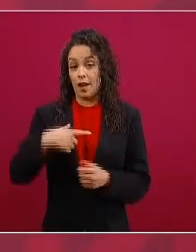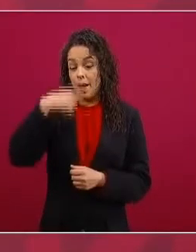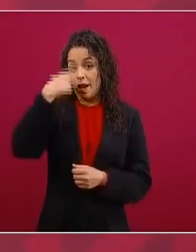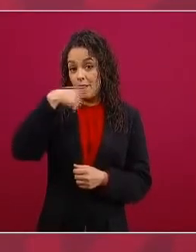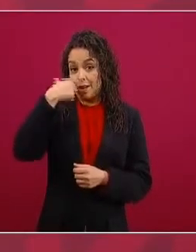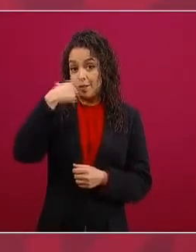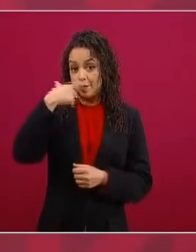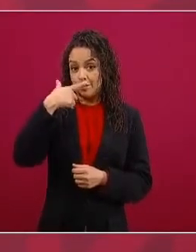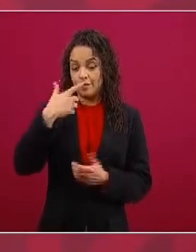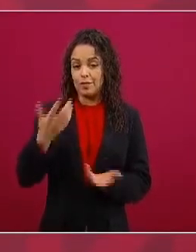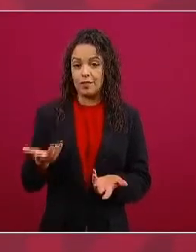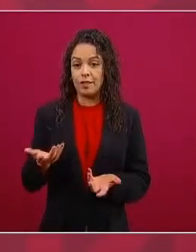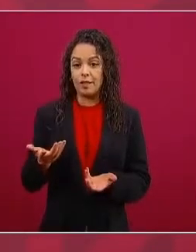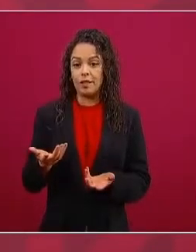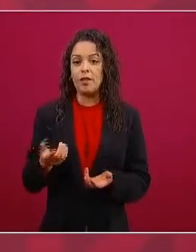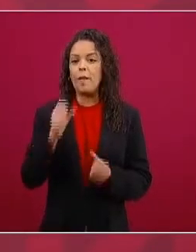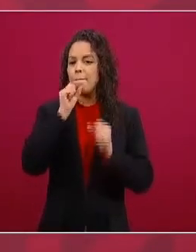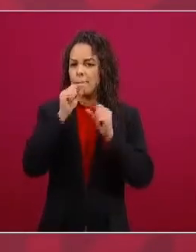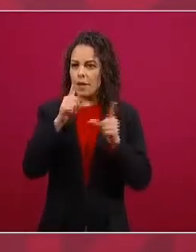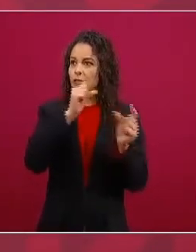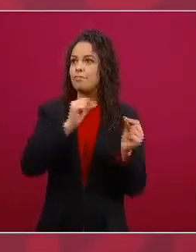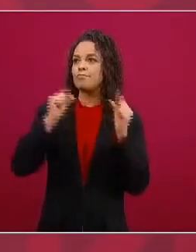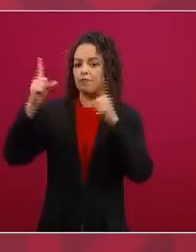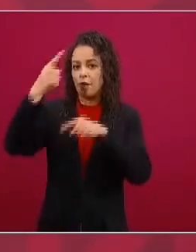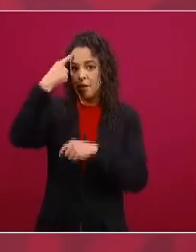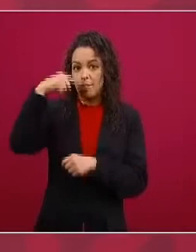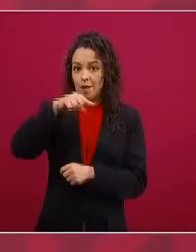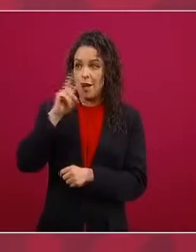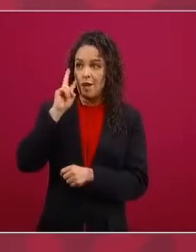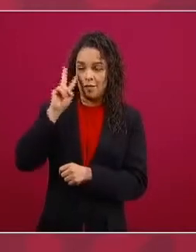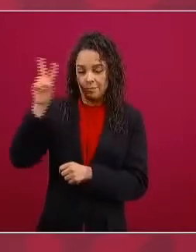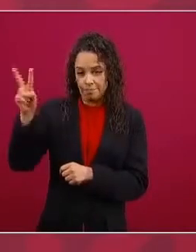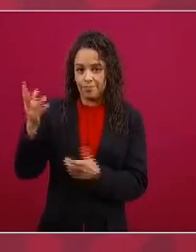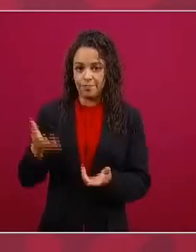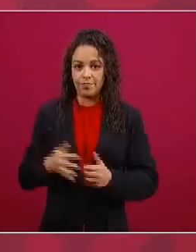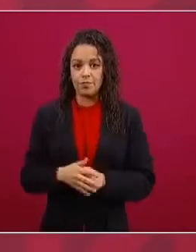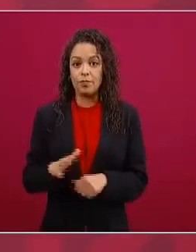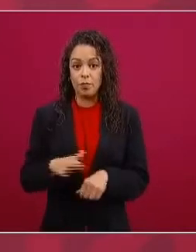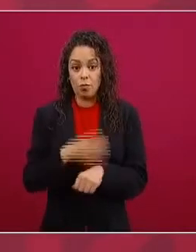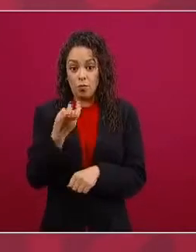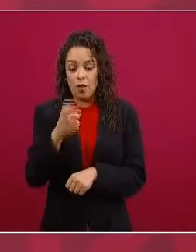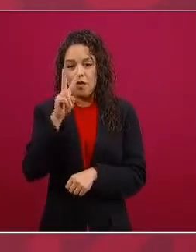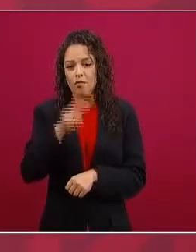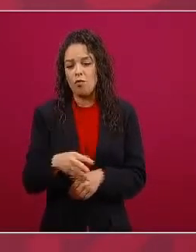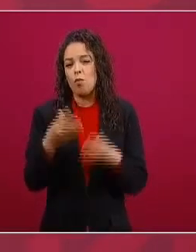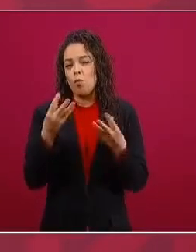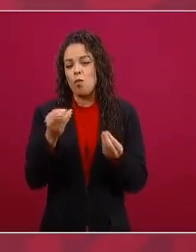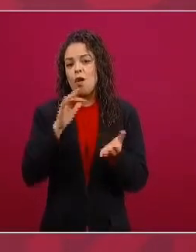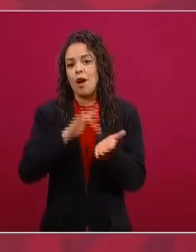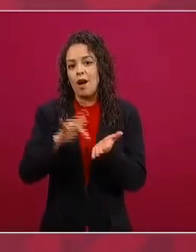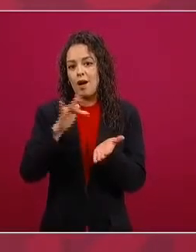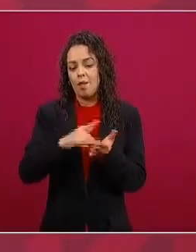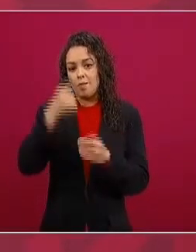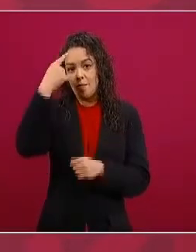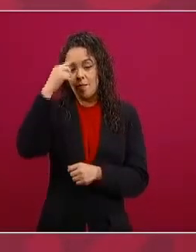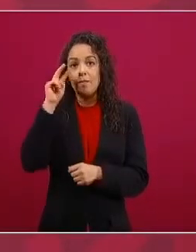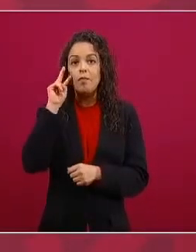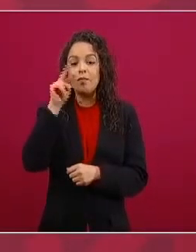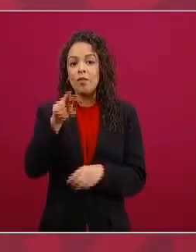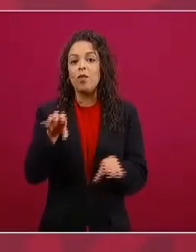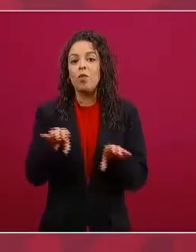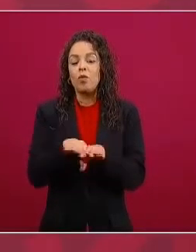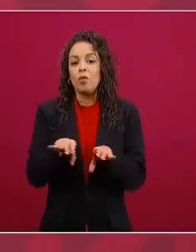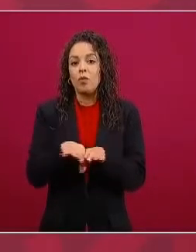también a estar pasando esto porque esto ayuda a que este